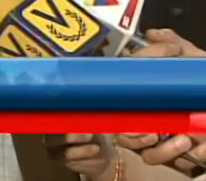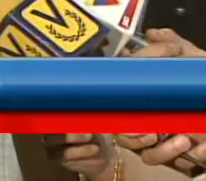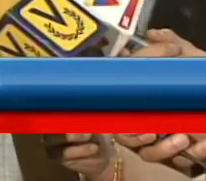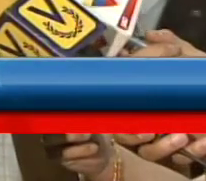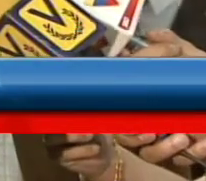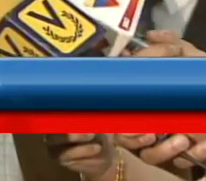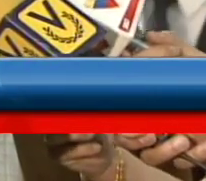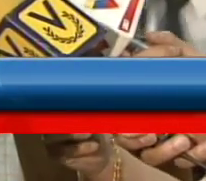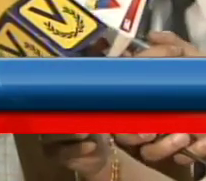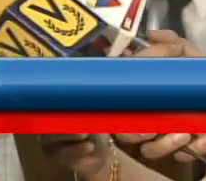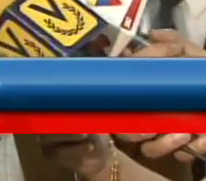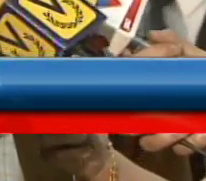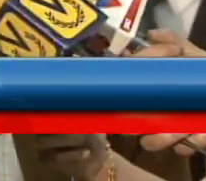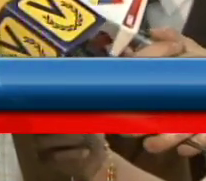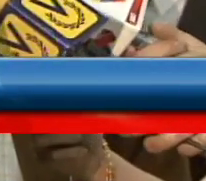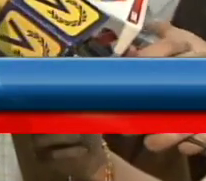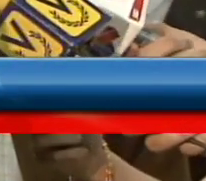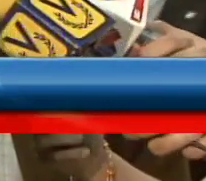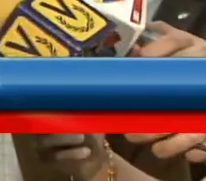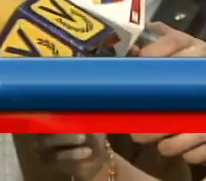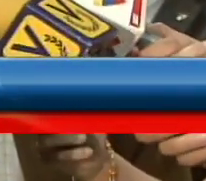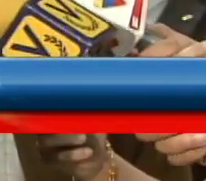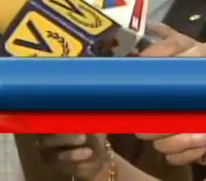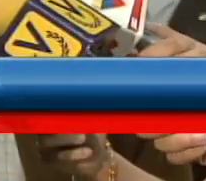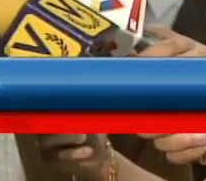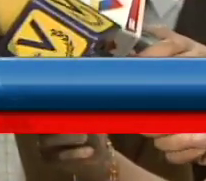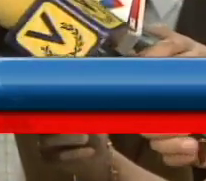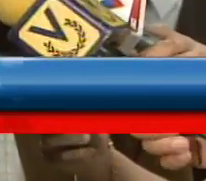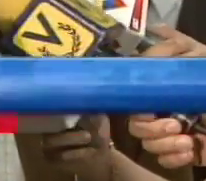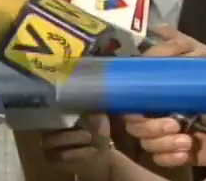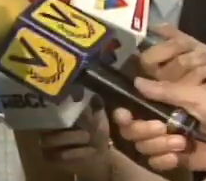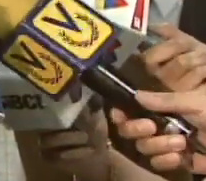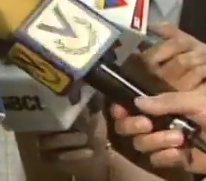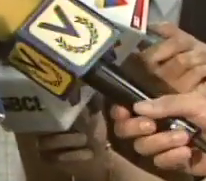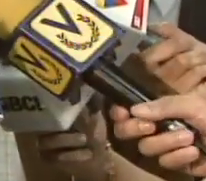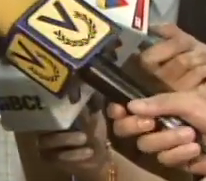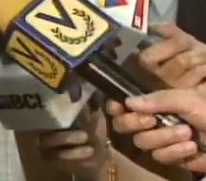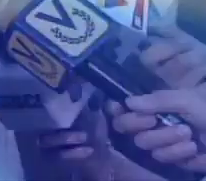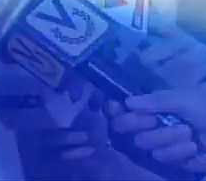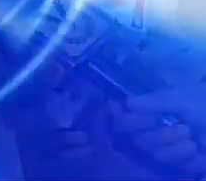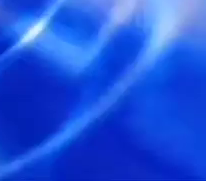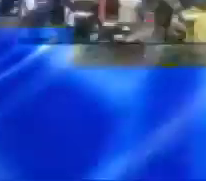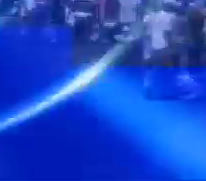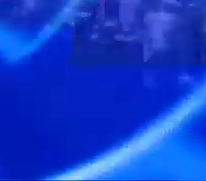Piden investigación, magistrada Gutiérrez se reúne con víctimas de las guarimbas.